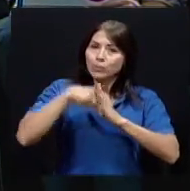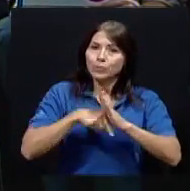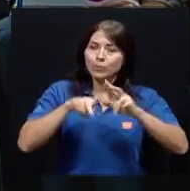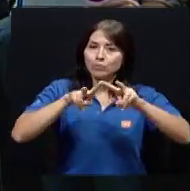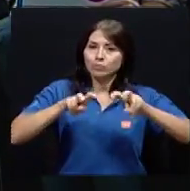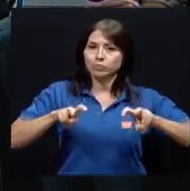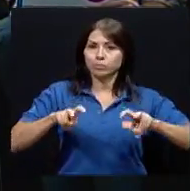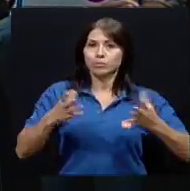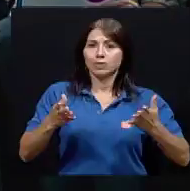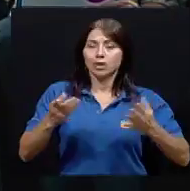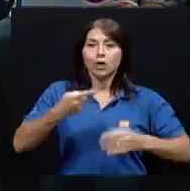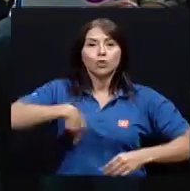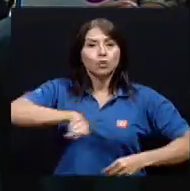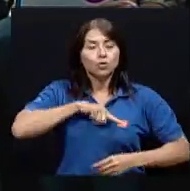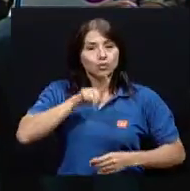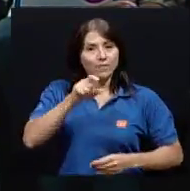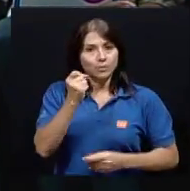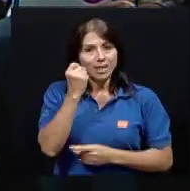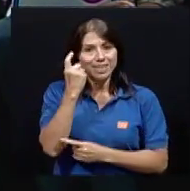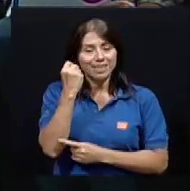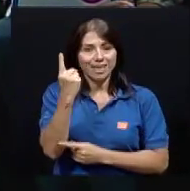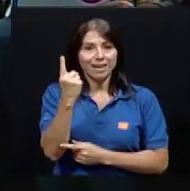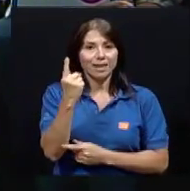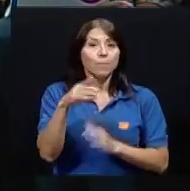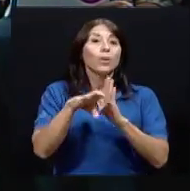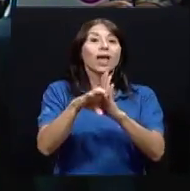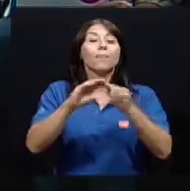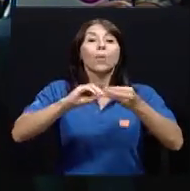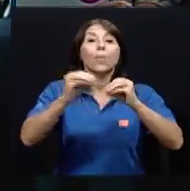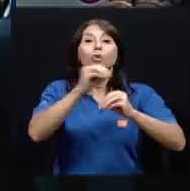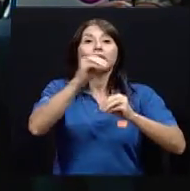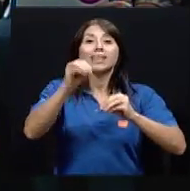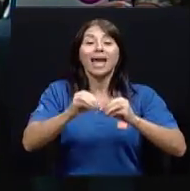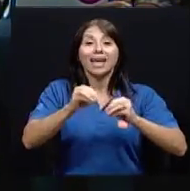por ejemplo, la mortalidad infantil que manejamos,